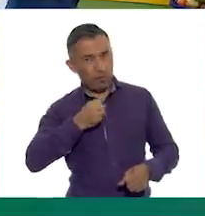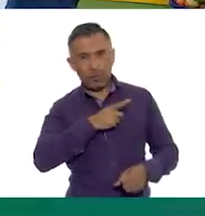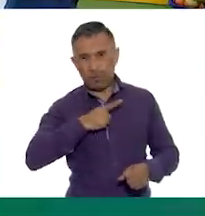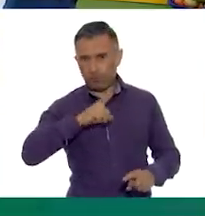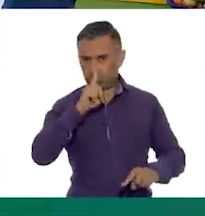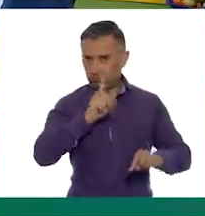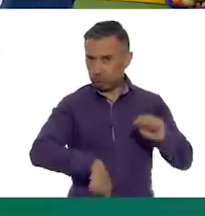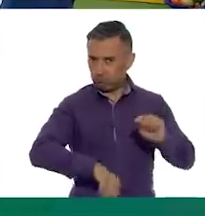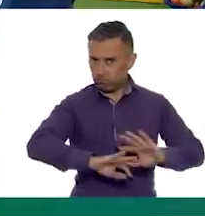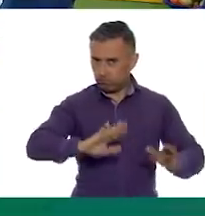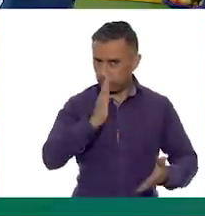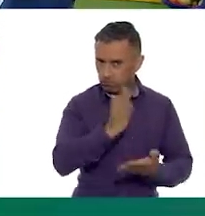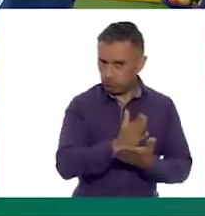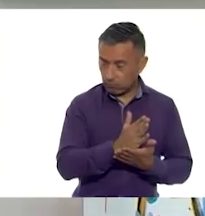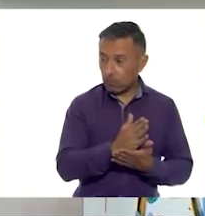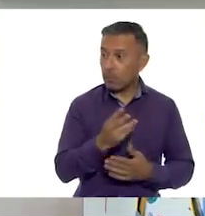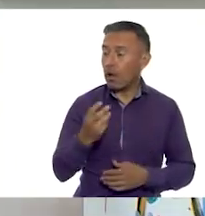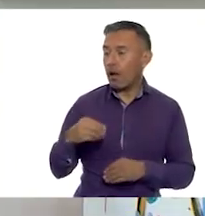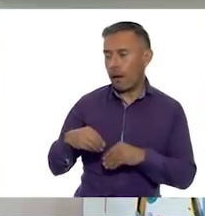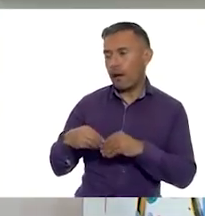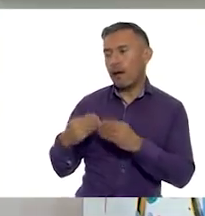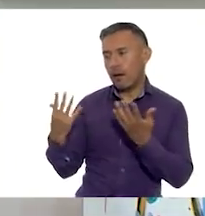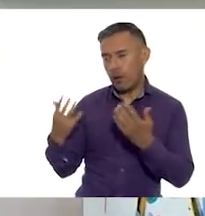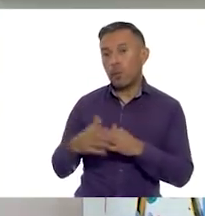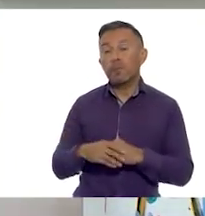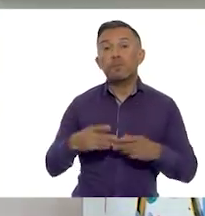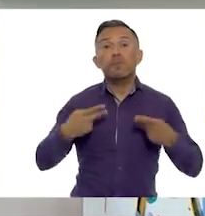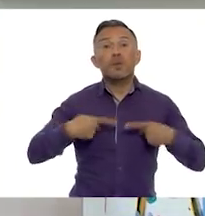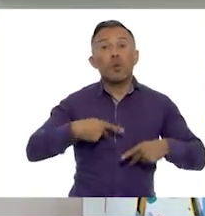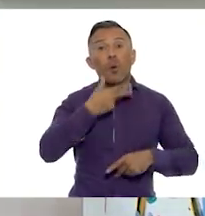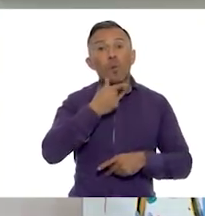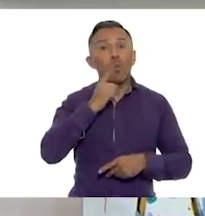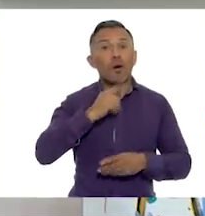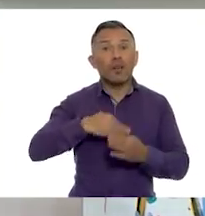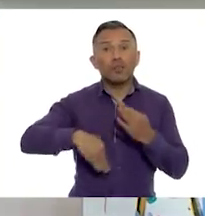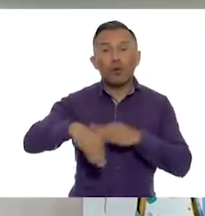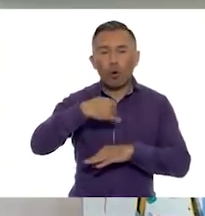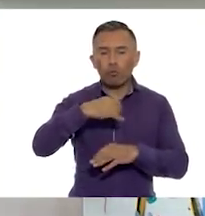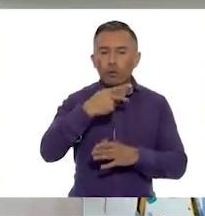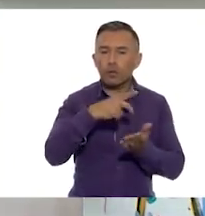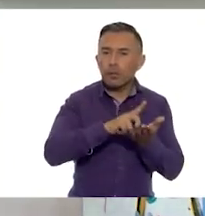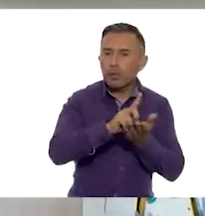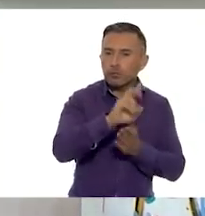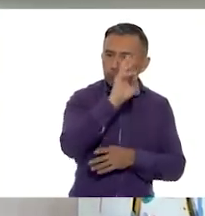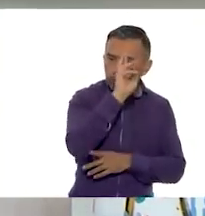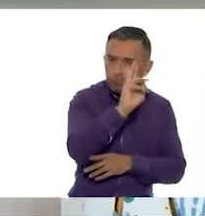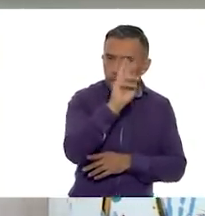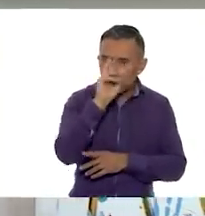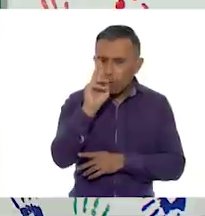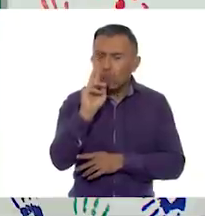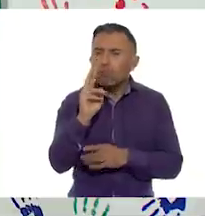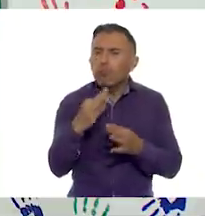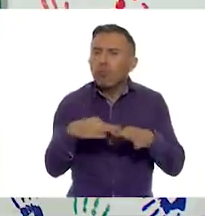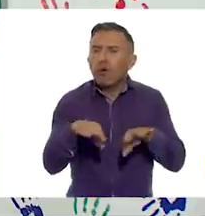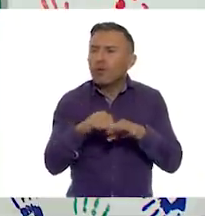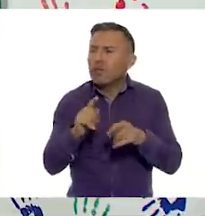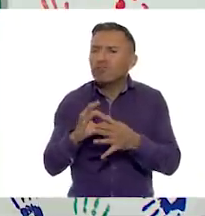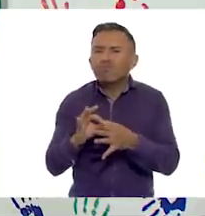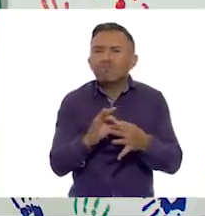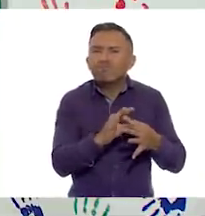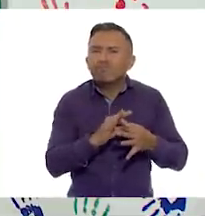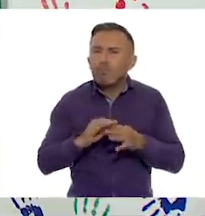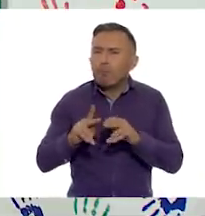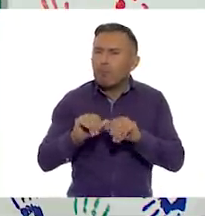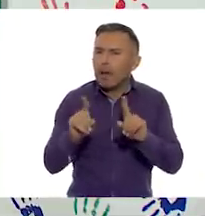manera, además de respetar los derechos de todos y de todas, podemos construir la paz. Lo que acabamos de aprender